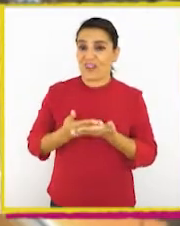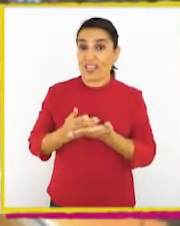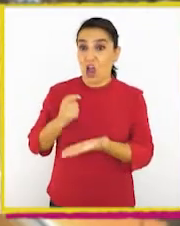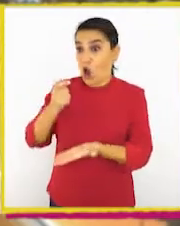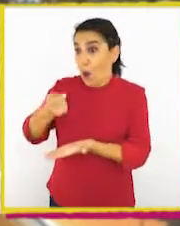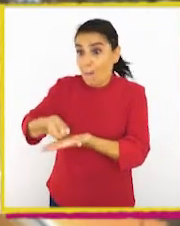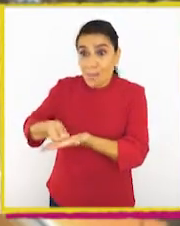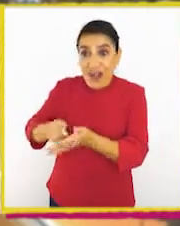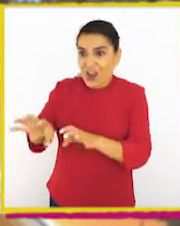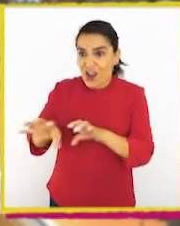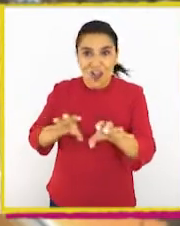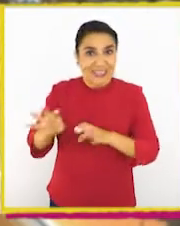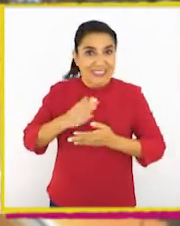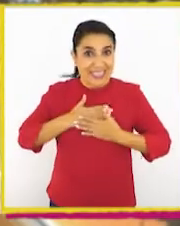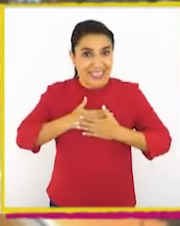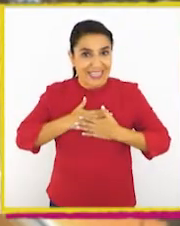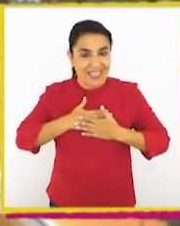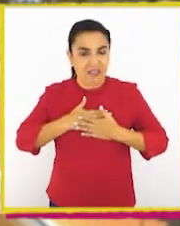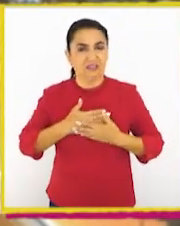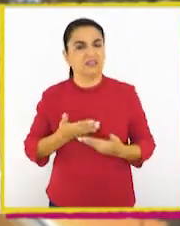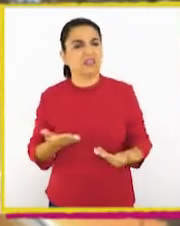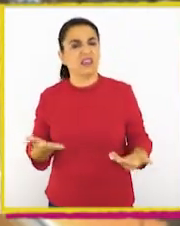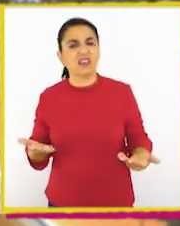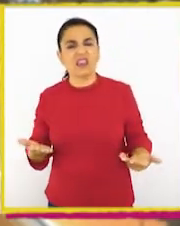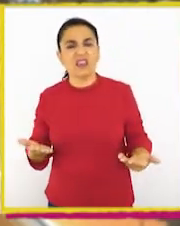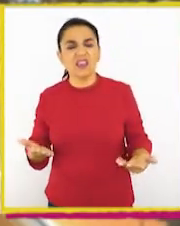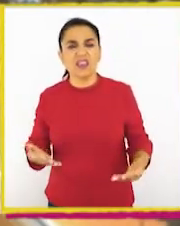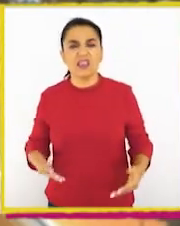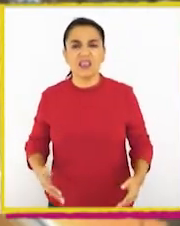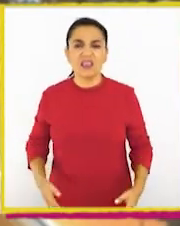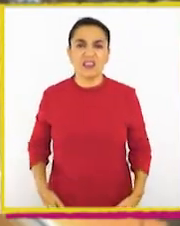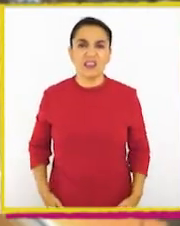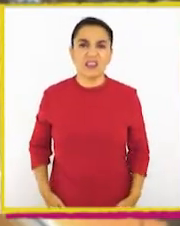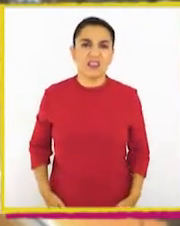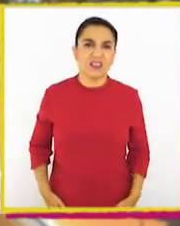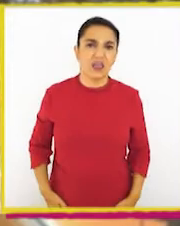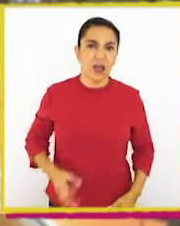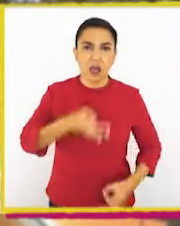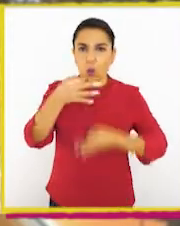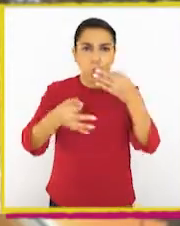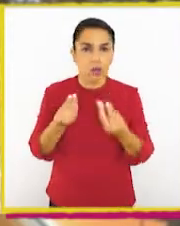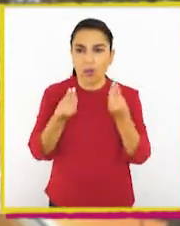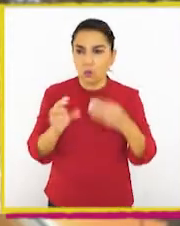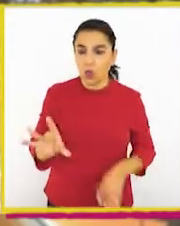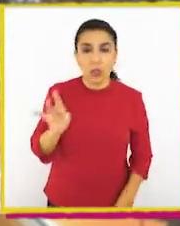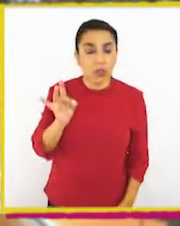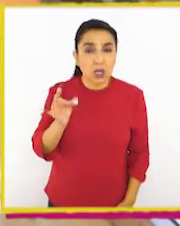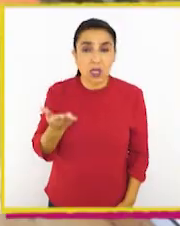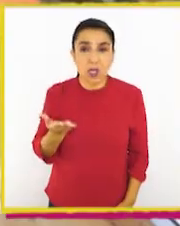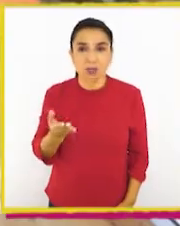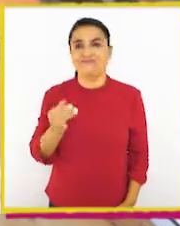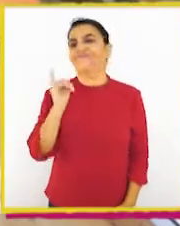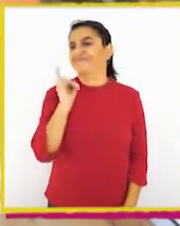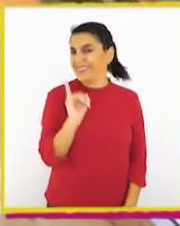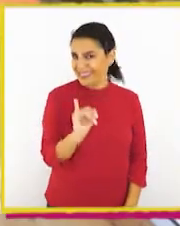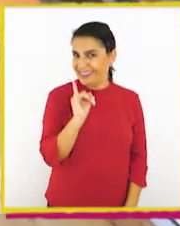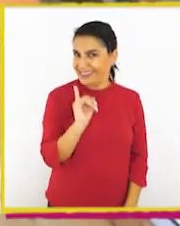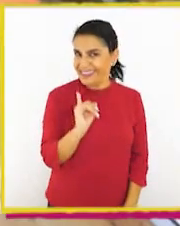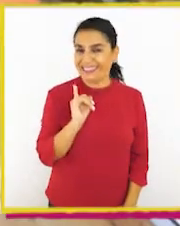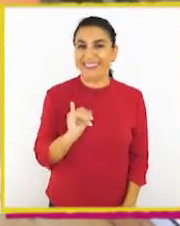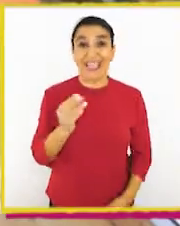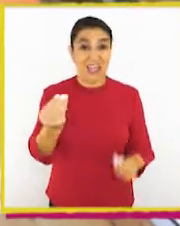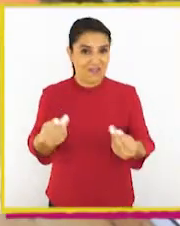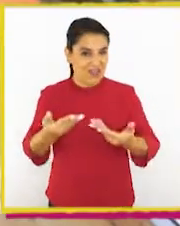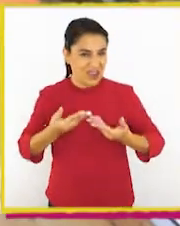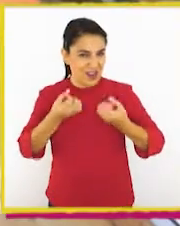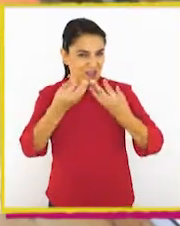aprovechando de comprarme cosas. ¿Ah? ¿Qué? ¿Les cuente cómo las encontré? ¡Sí! ¡Por supuesto!